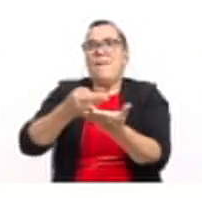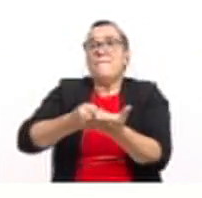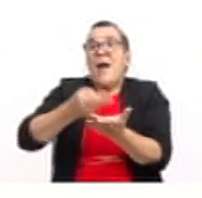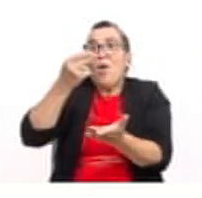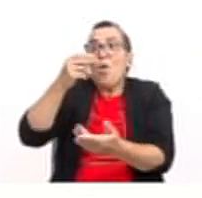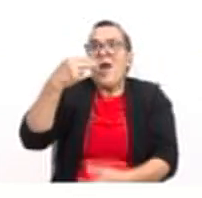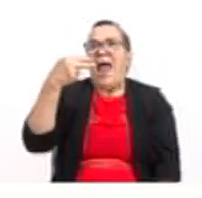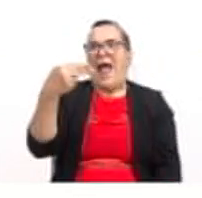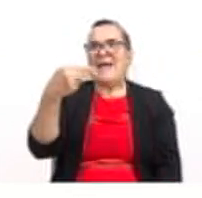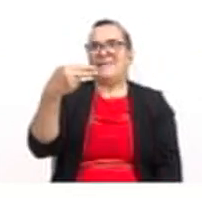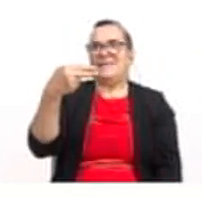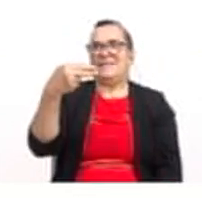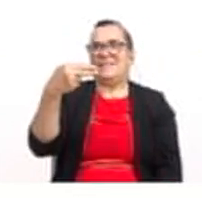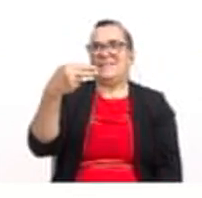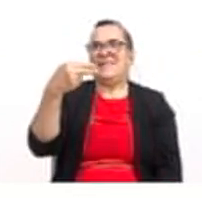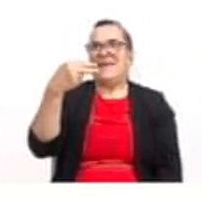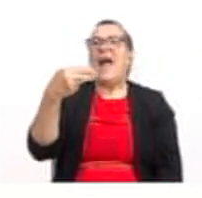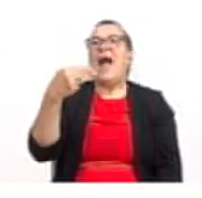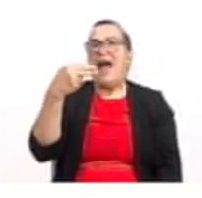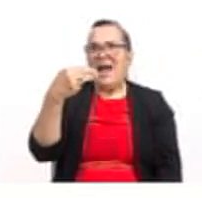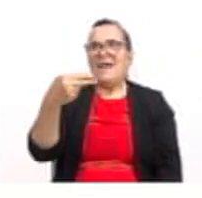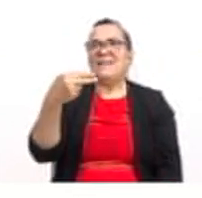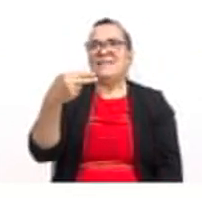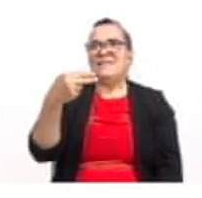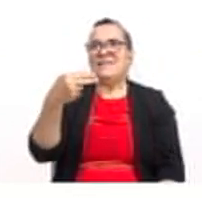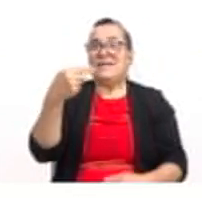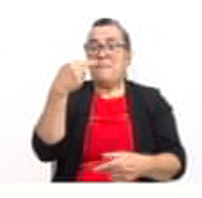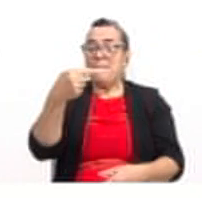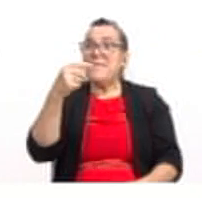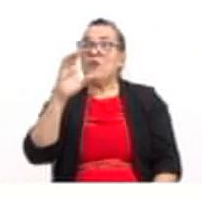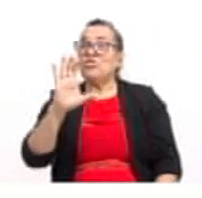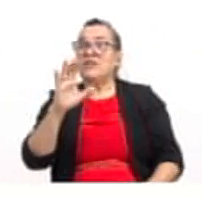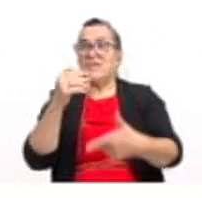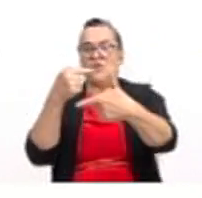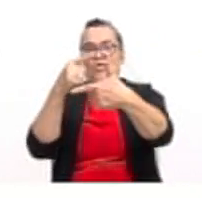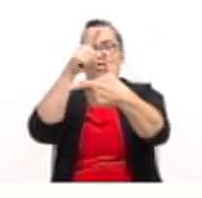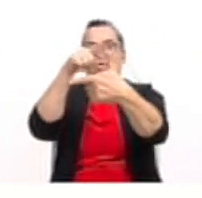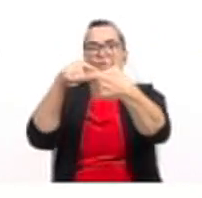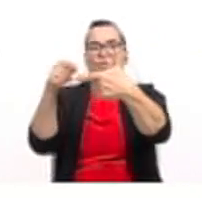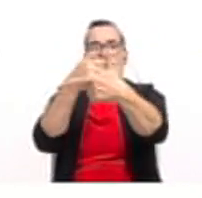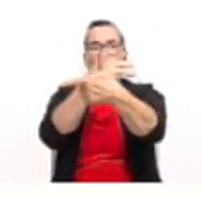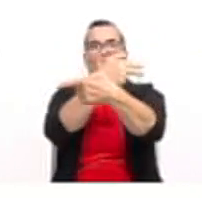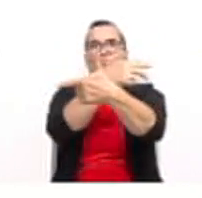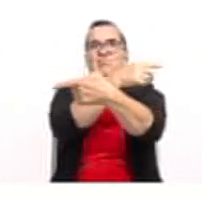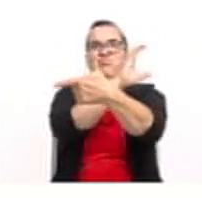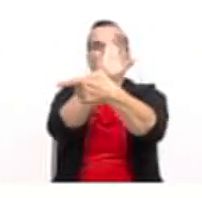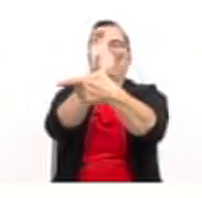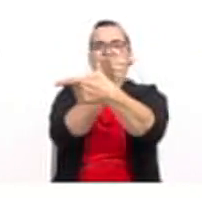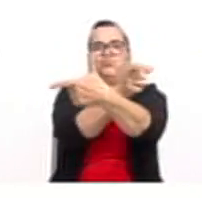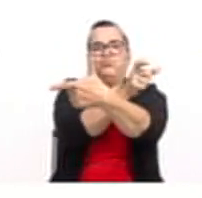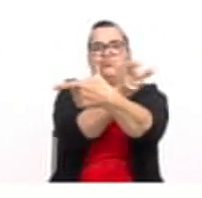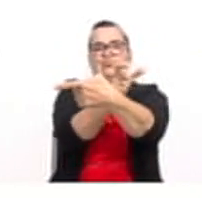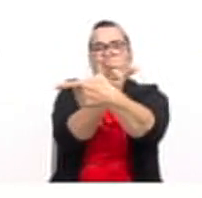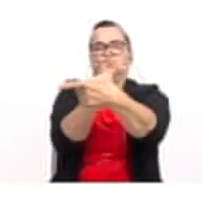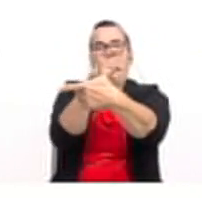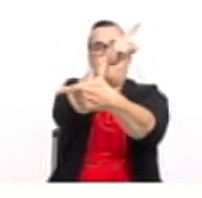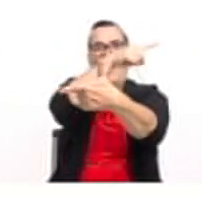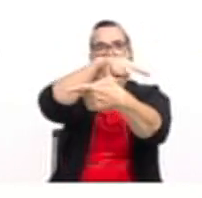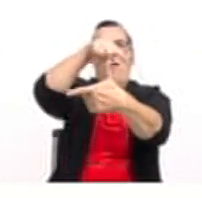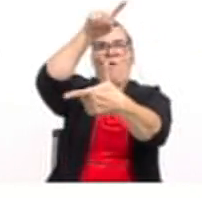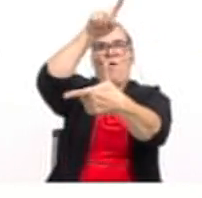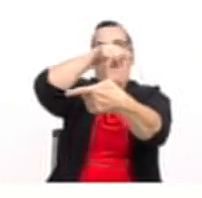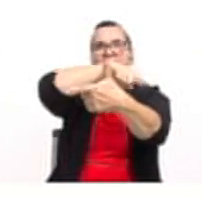h. Entonces, el valor de h, que en este momento es menos 5, nos indica dónde se desplaza la parábola. ¿Y